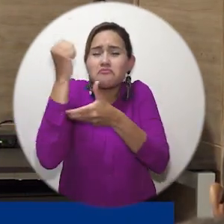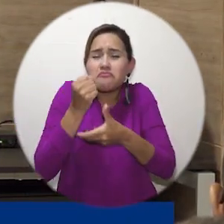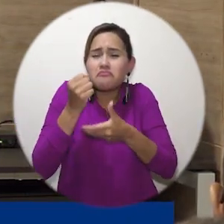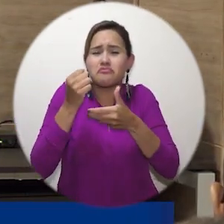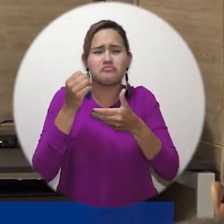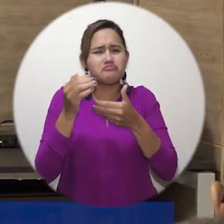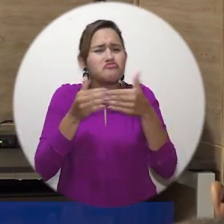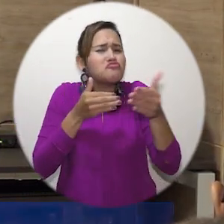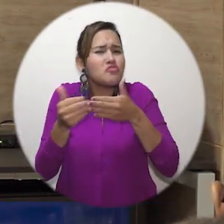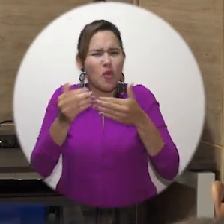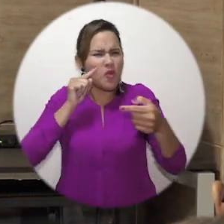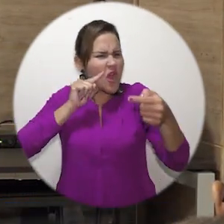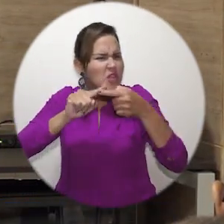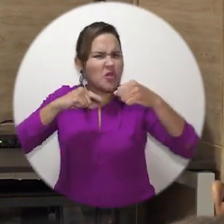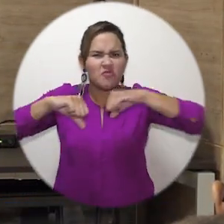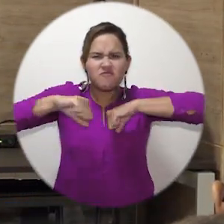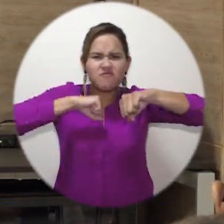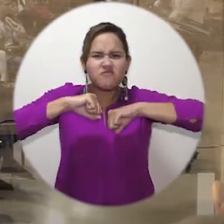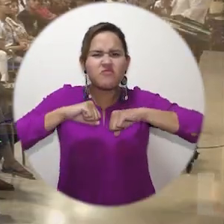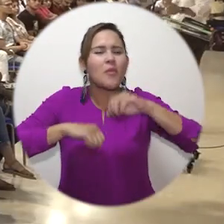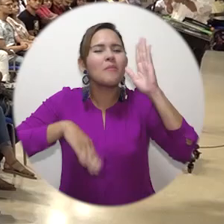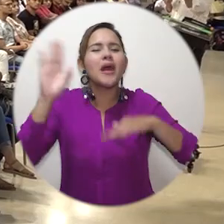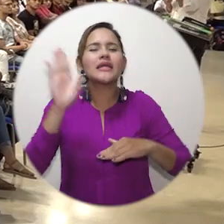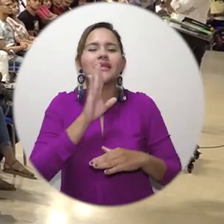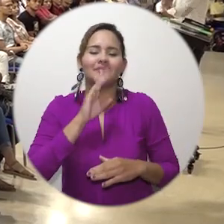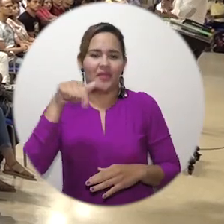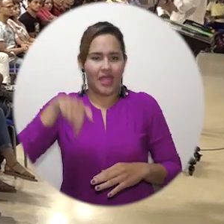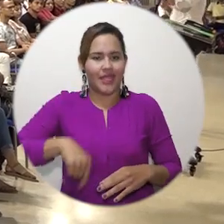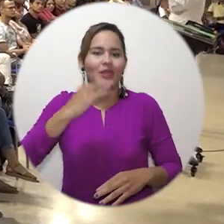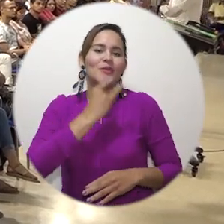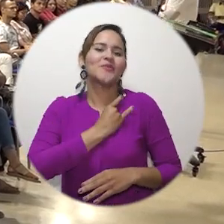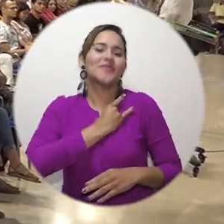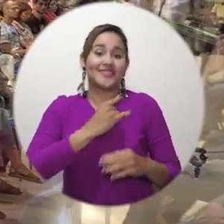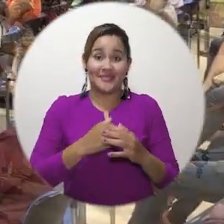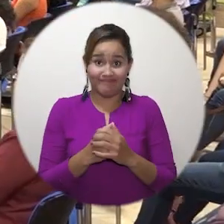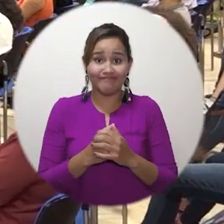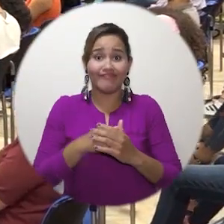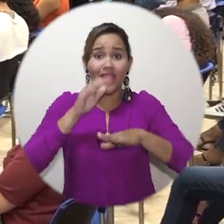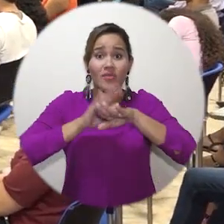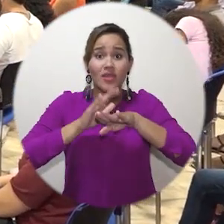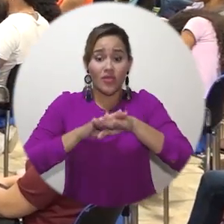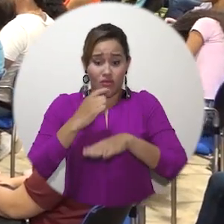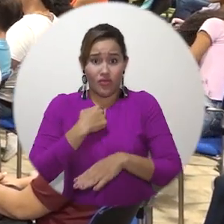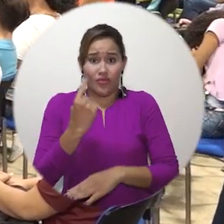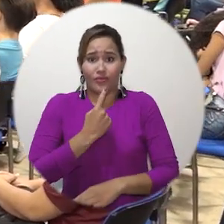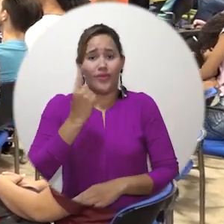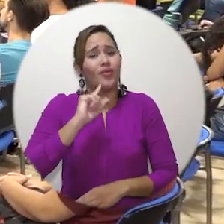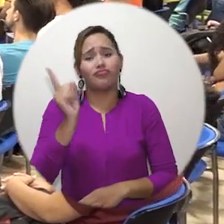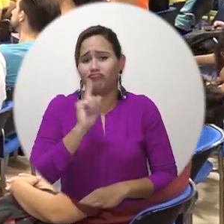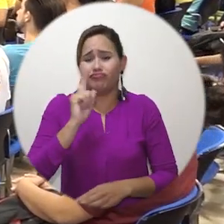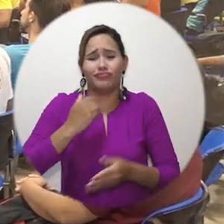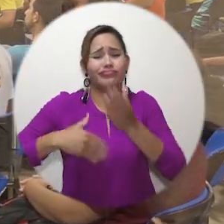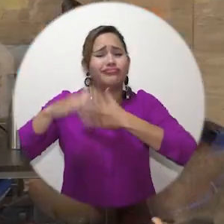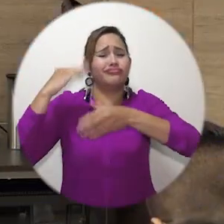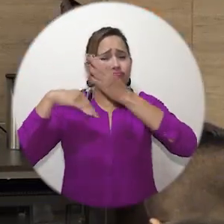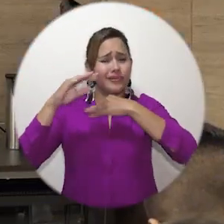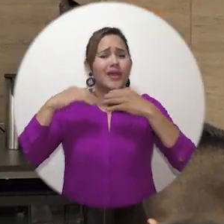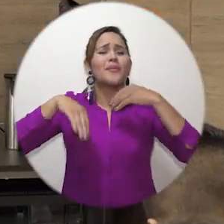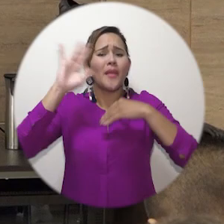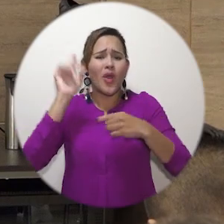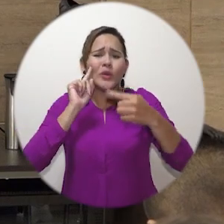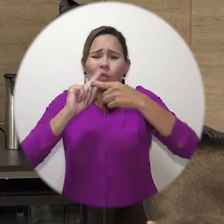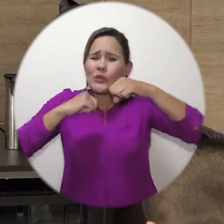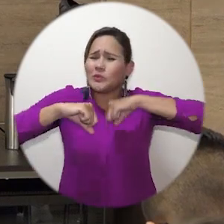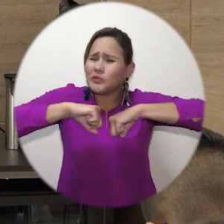recursos es esta universidad. Y no lo he hecho yo solo, lo han hecho todas las personas que me han antecedido, que han dado su vida, que han muerto, que han estado